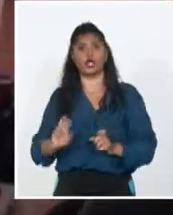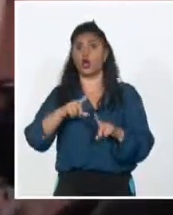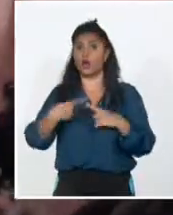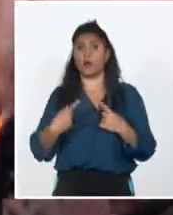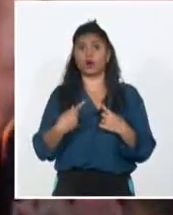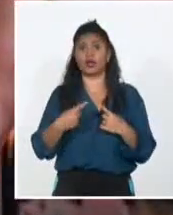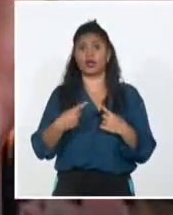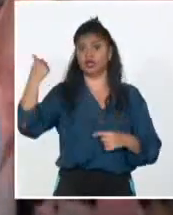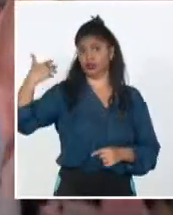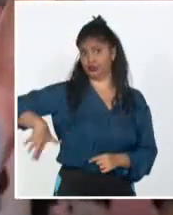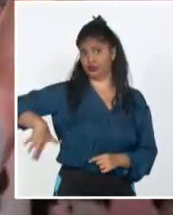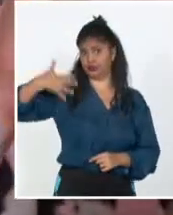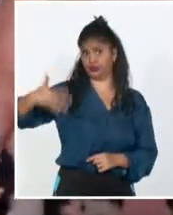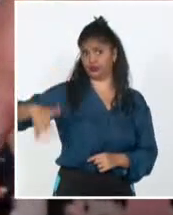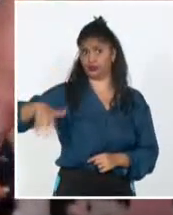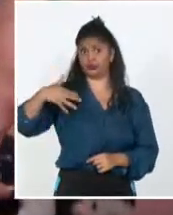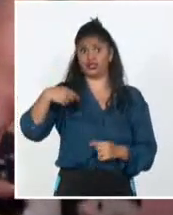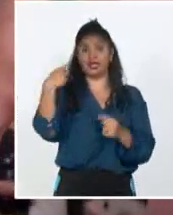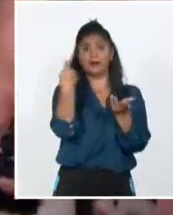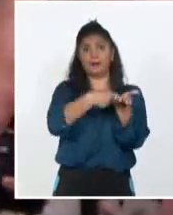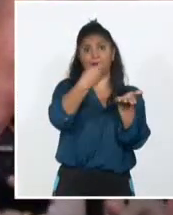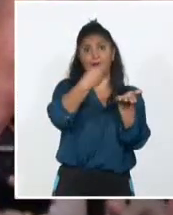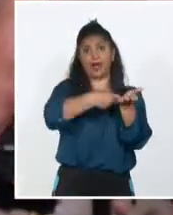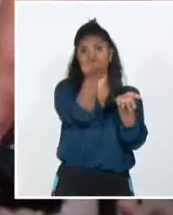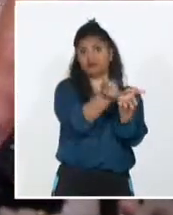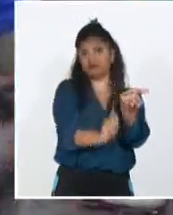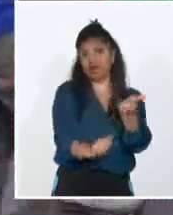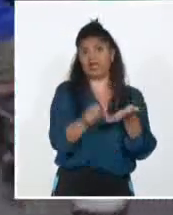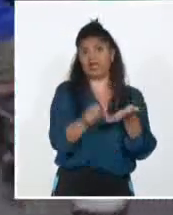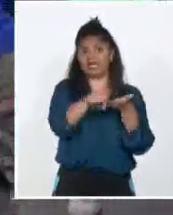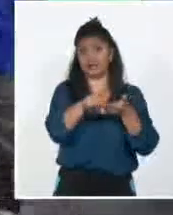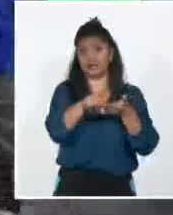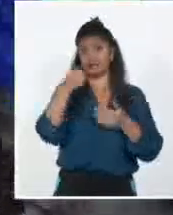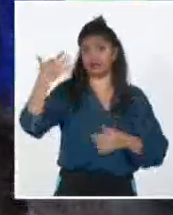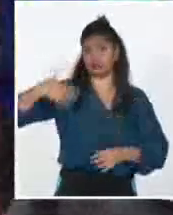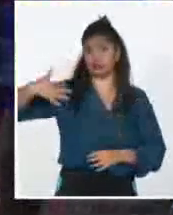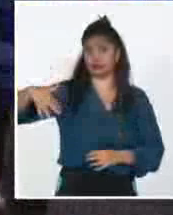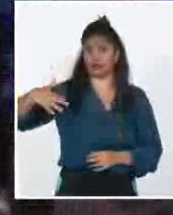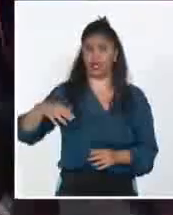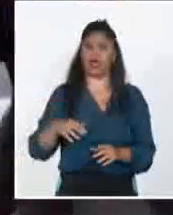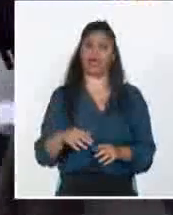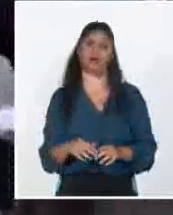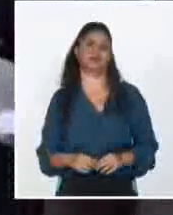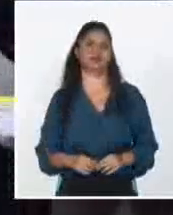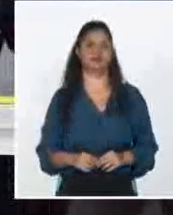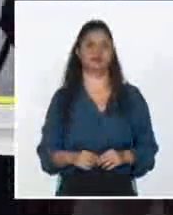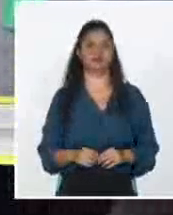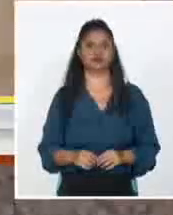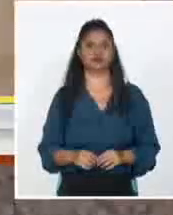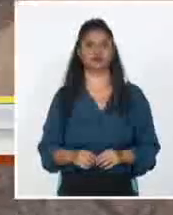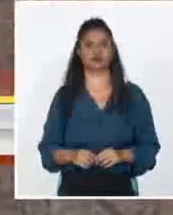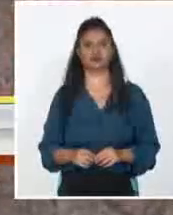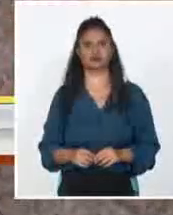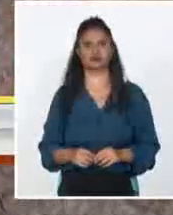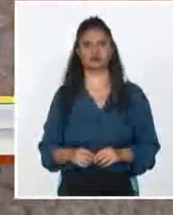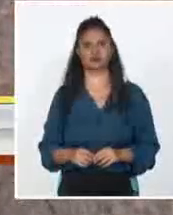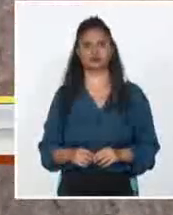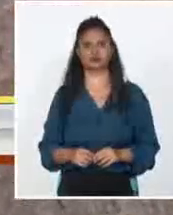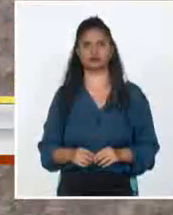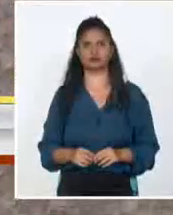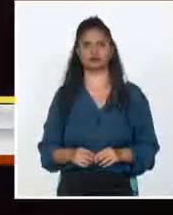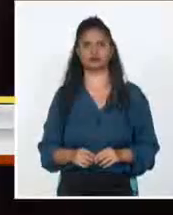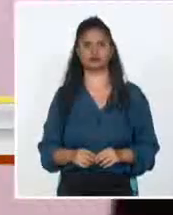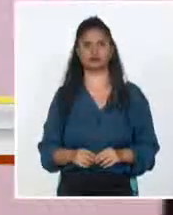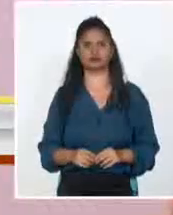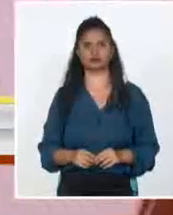trabajadores, bajo la consigna de no más aumentos, repudiaron el plan de ajuste de deuda de la Estatal Autoridad de Energía Eléctrica en